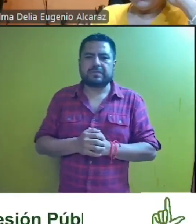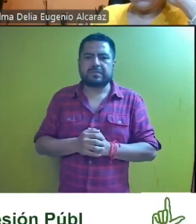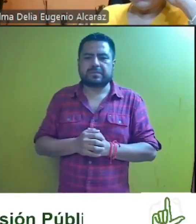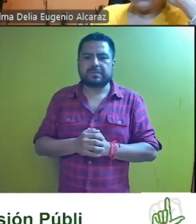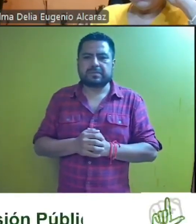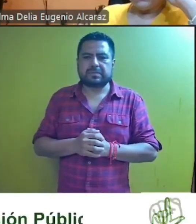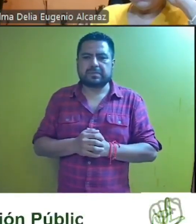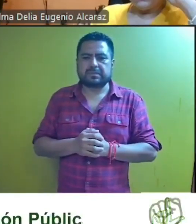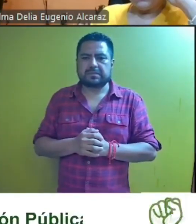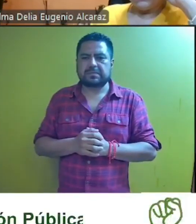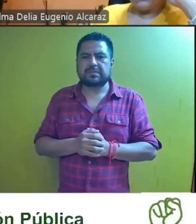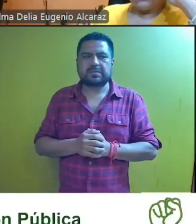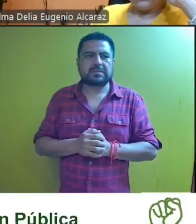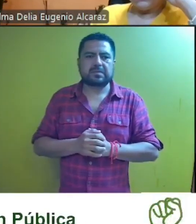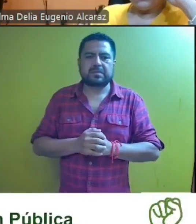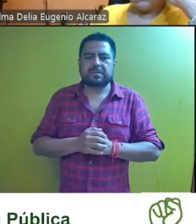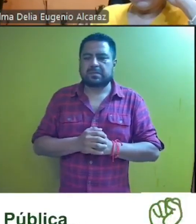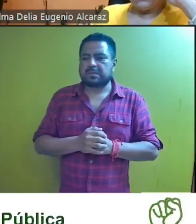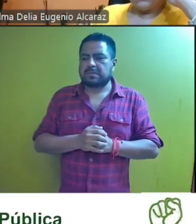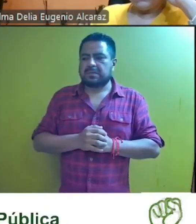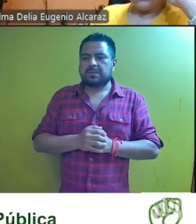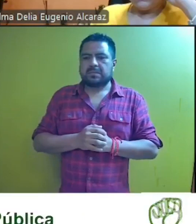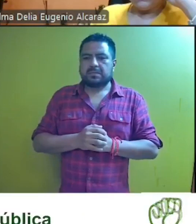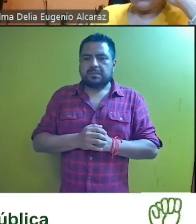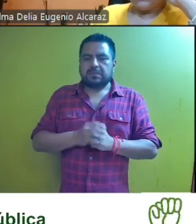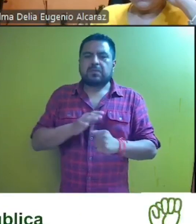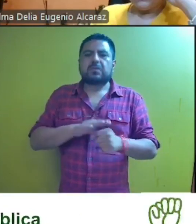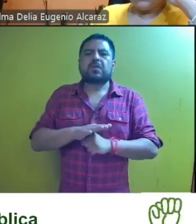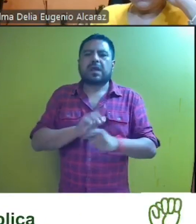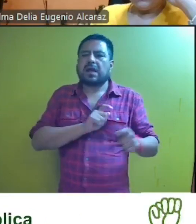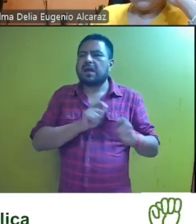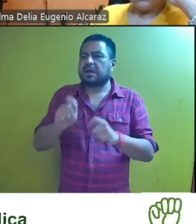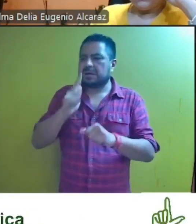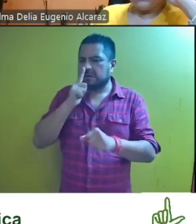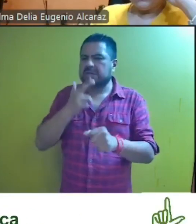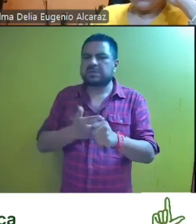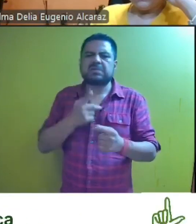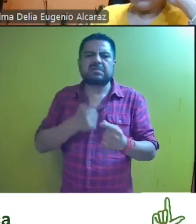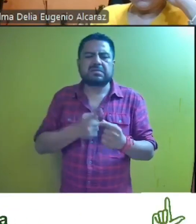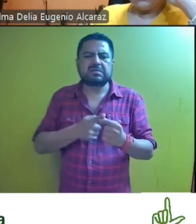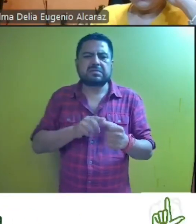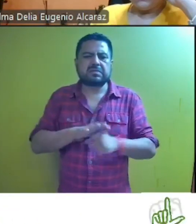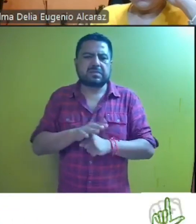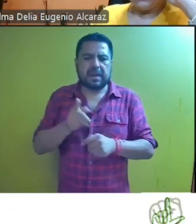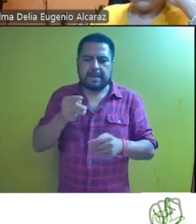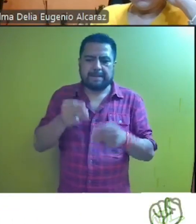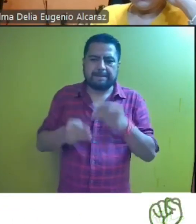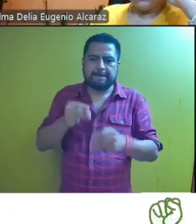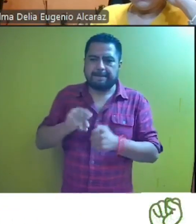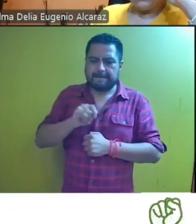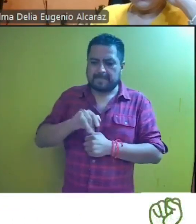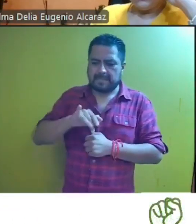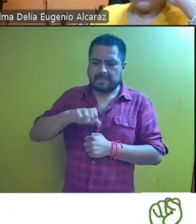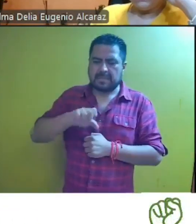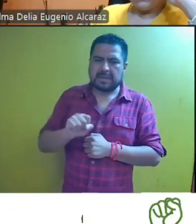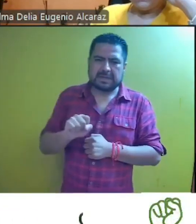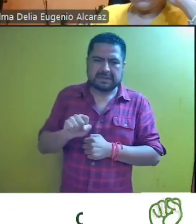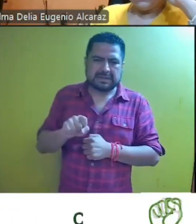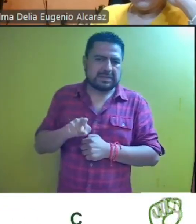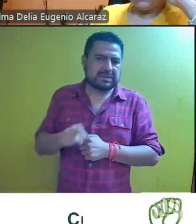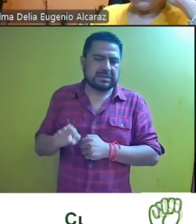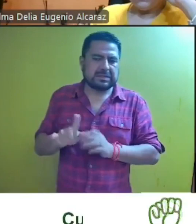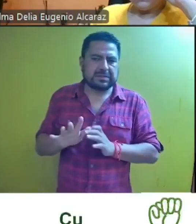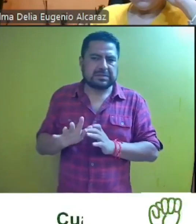diagonal dos mil veinticuatro el cual fue tornada la ponencia a cargo del magistrado José Inés Betancur Salgado